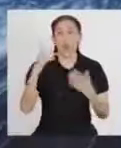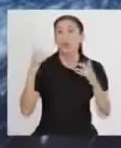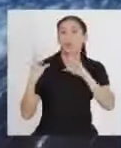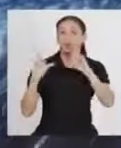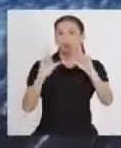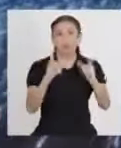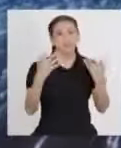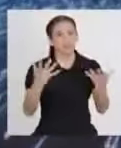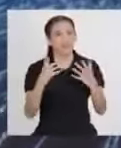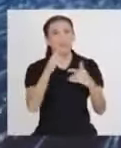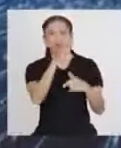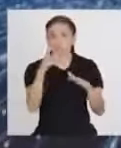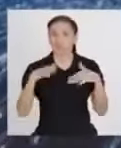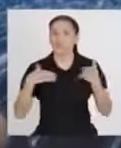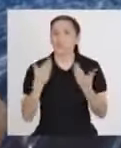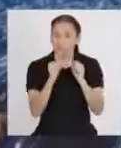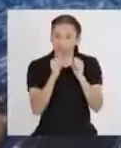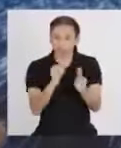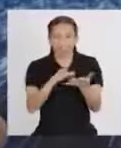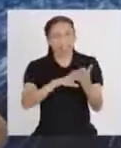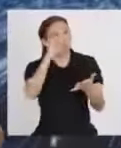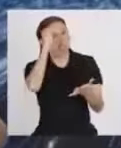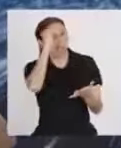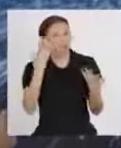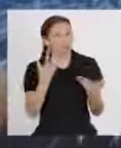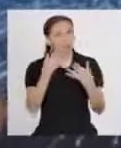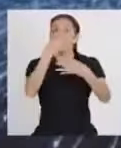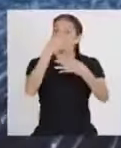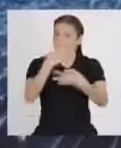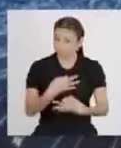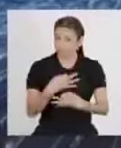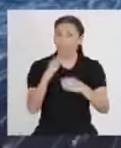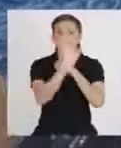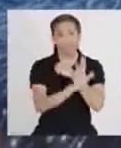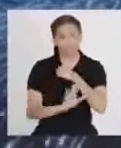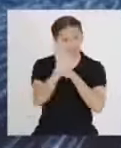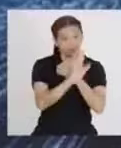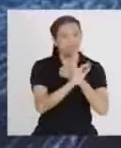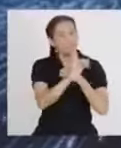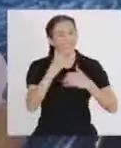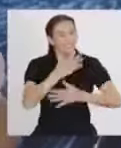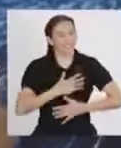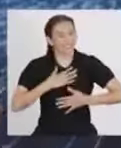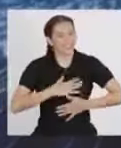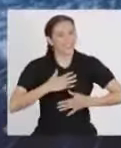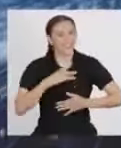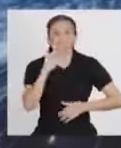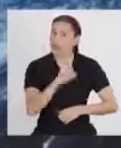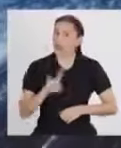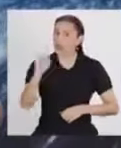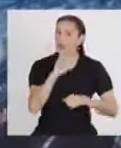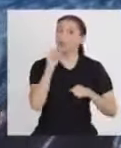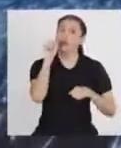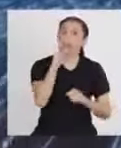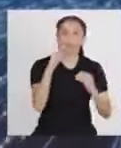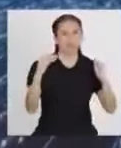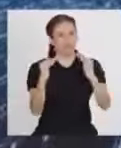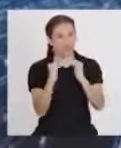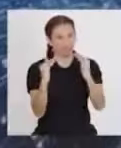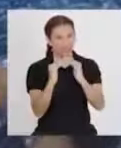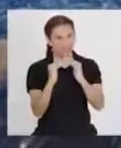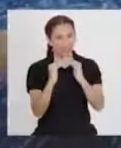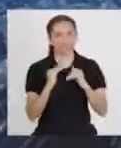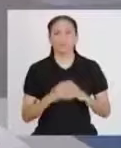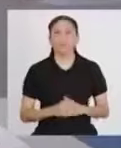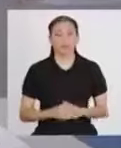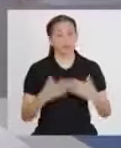un programa para que puedan seguir aprendiendo de forma segura, divertida y útil desde sus